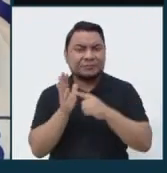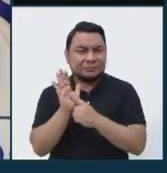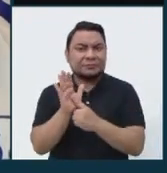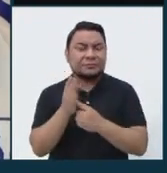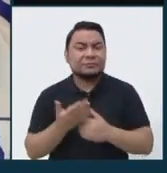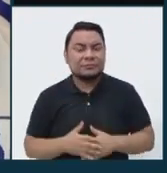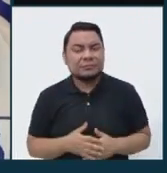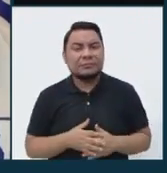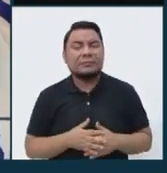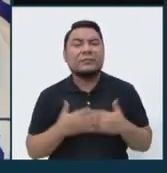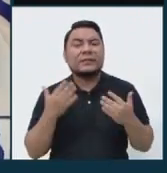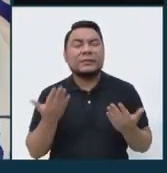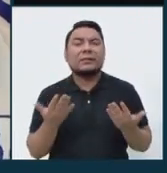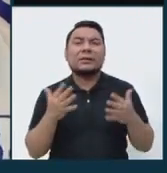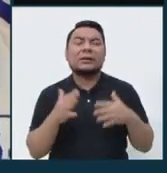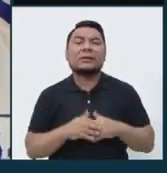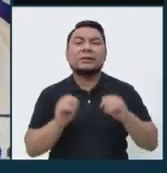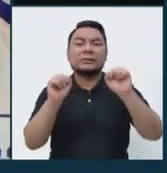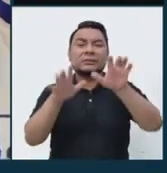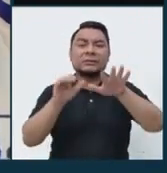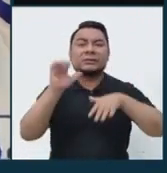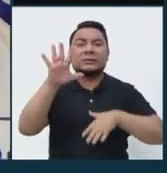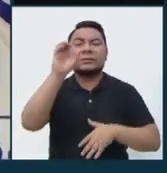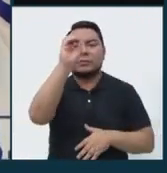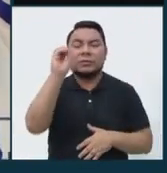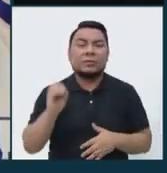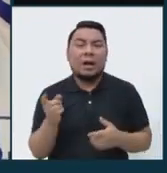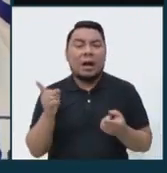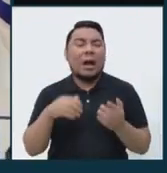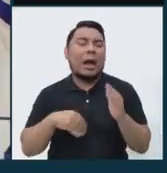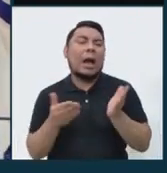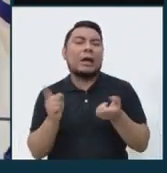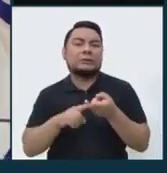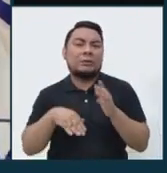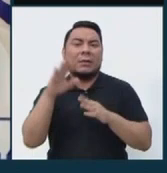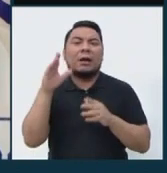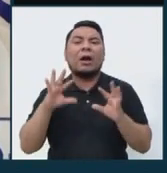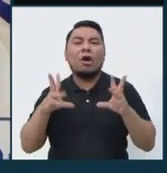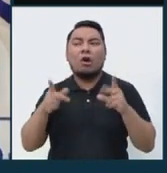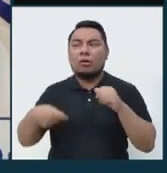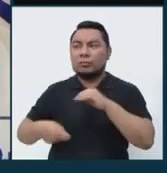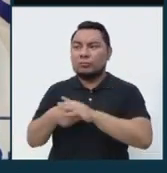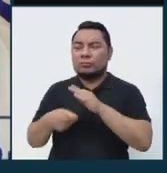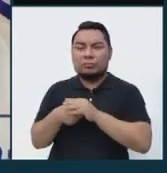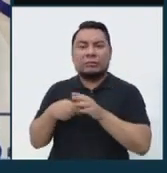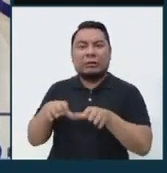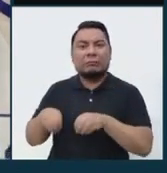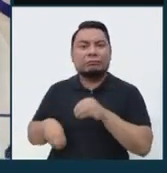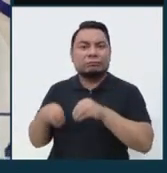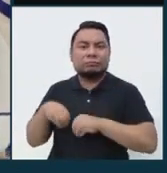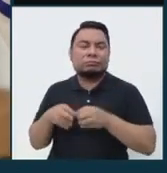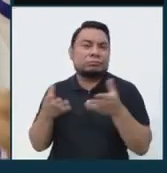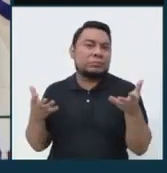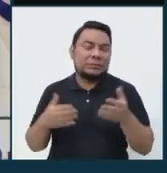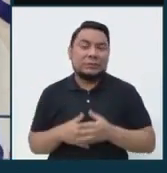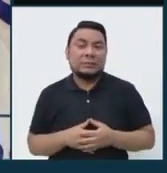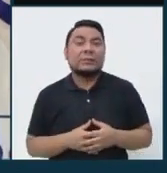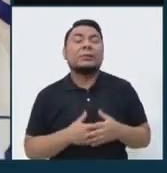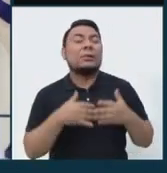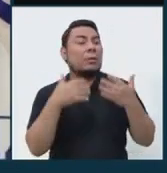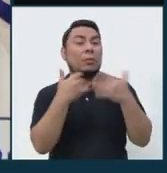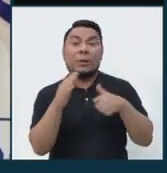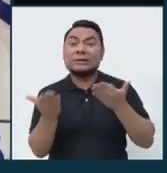Y casi del 15% hasta más se va a la corrupción. De manera que para cualquier